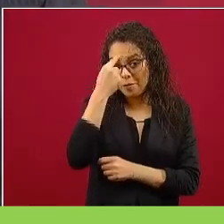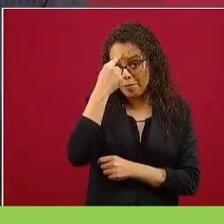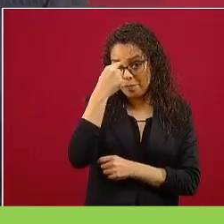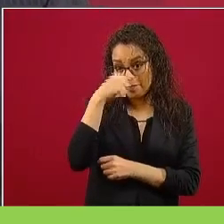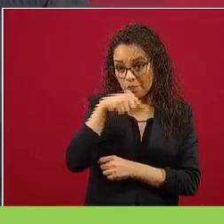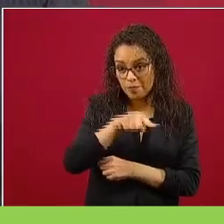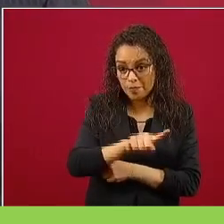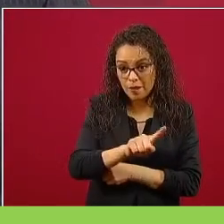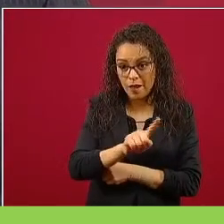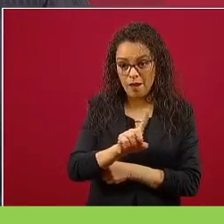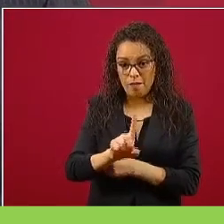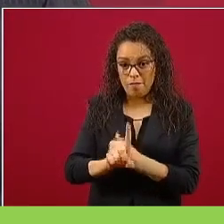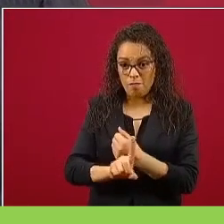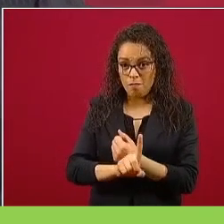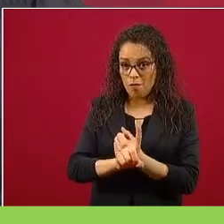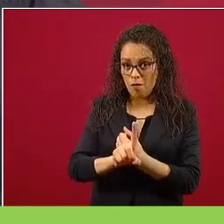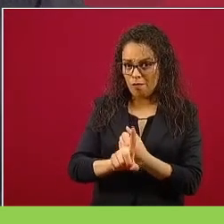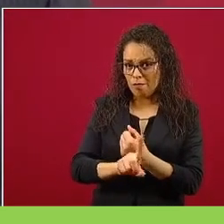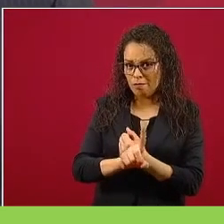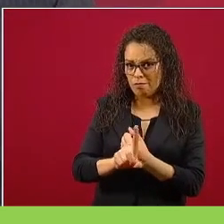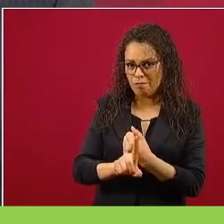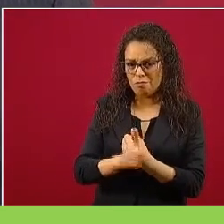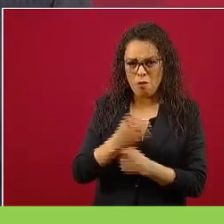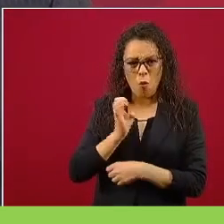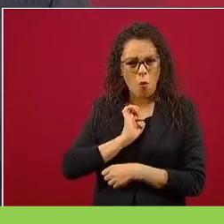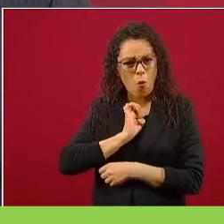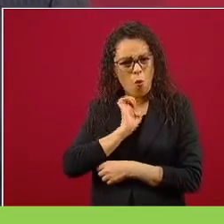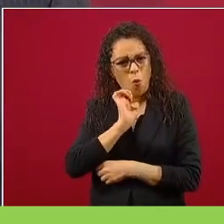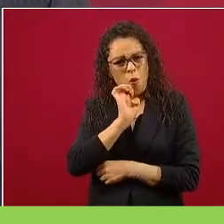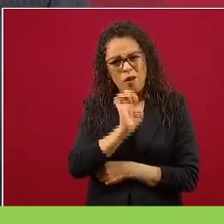en conos, nada de odio.